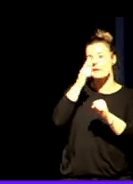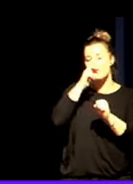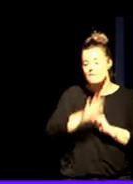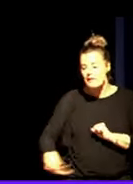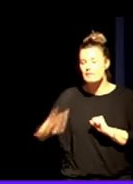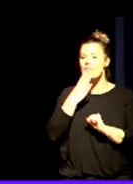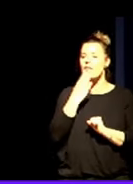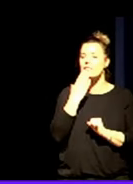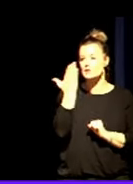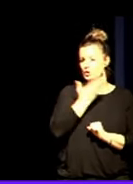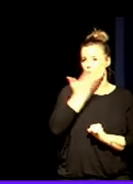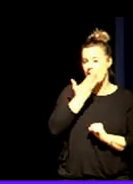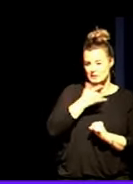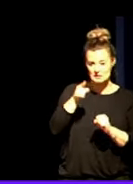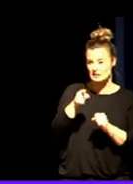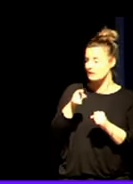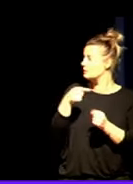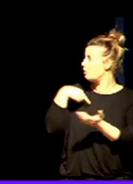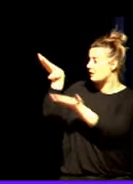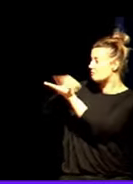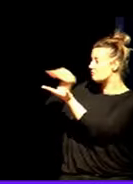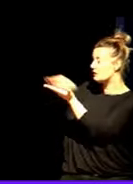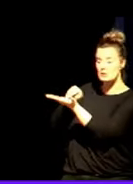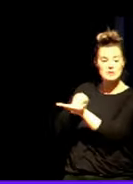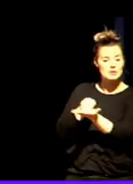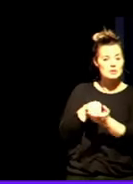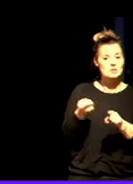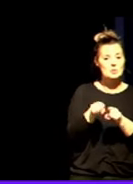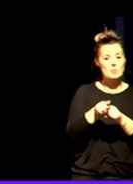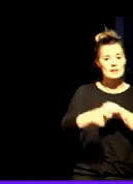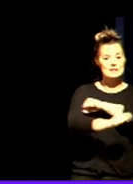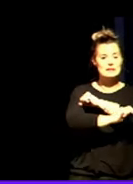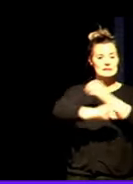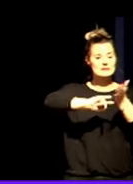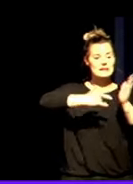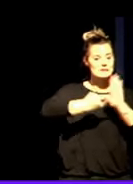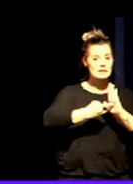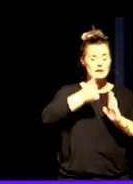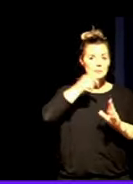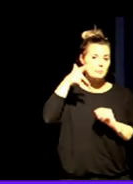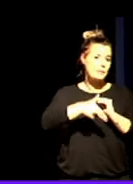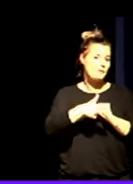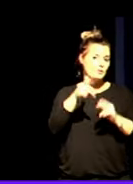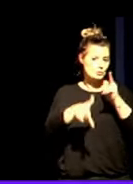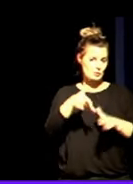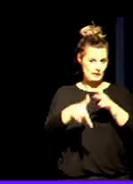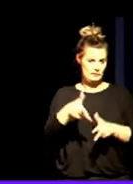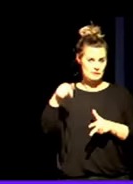escolar están descritos ayer he recogido los que introdujimos en la estrategia de prevención del suicidio en Euskadi que mencionaba Héctor